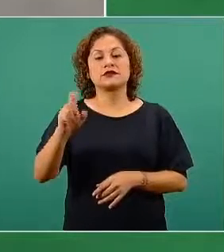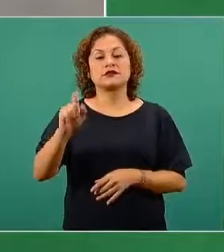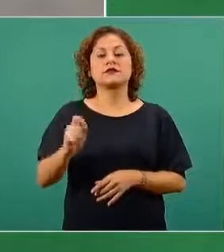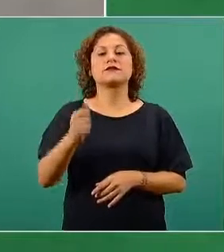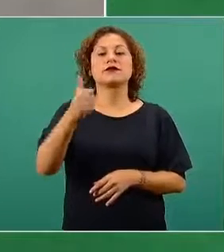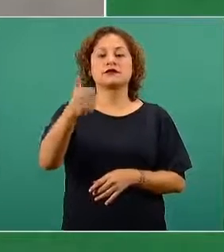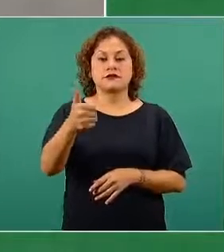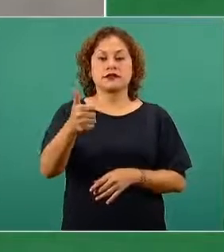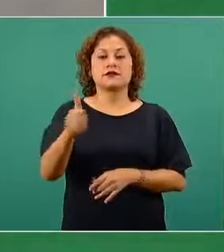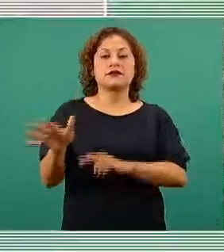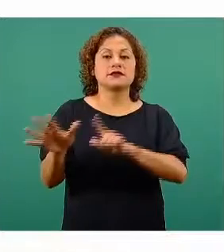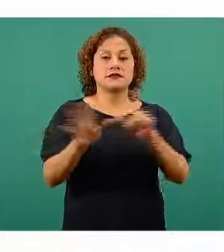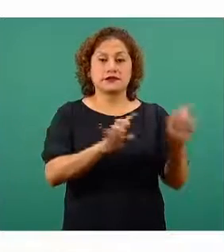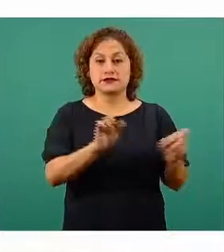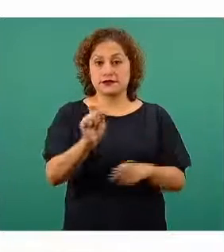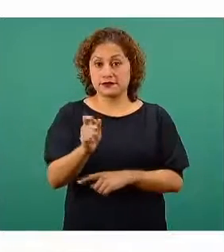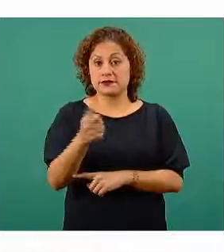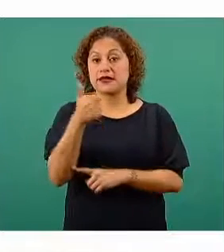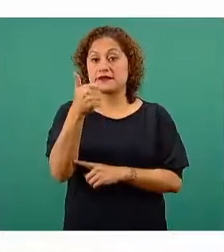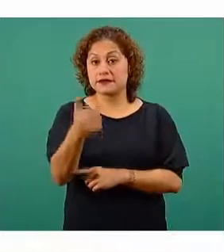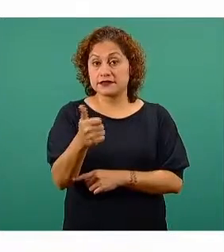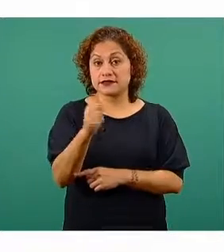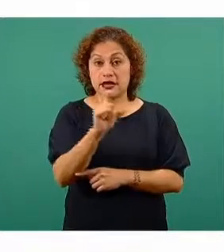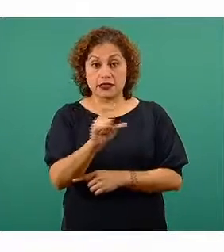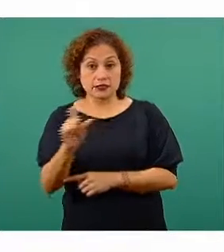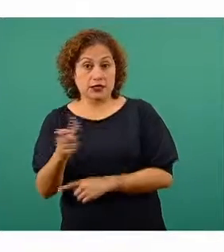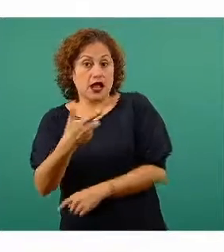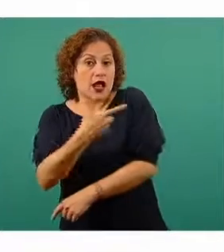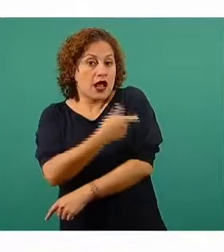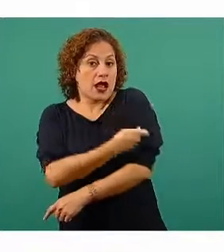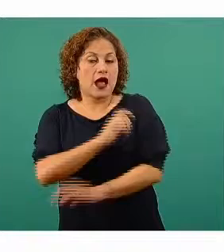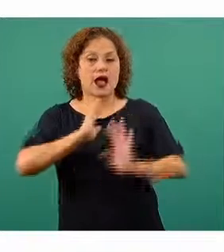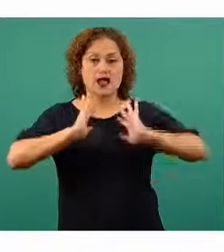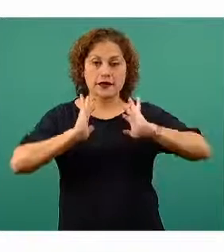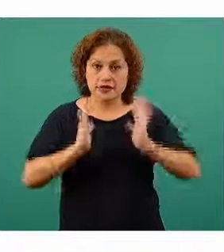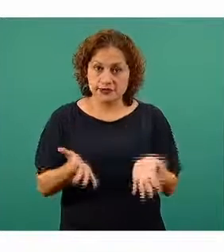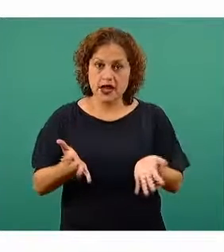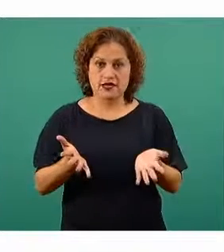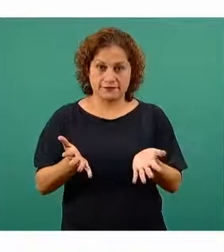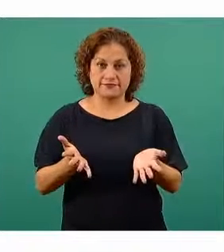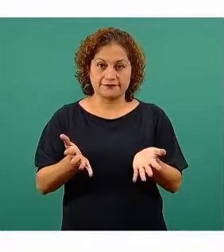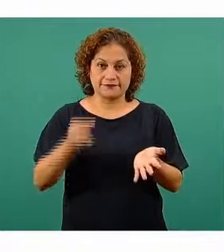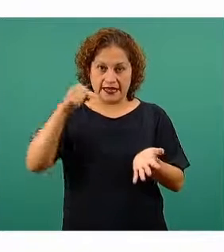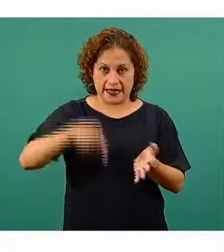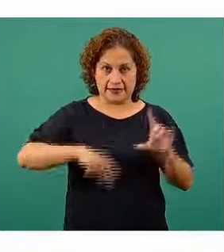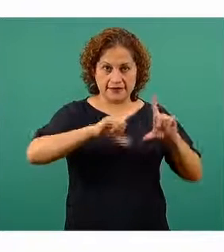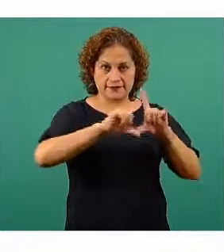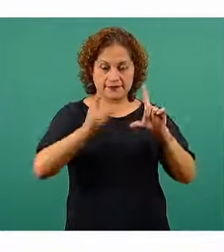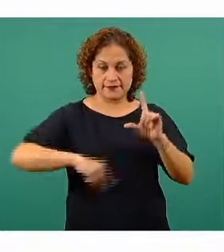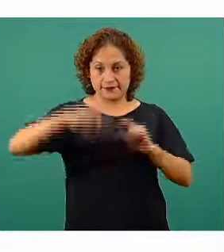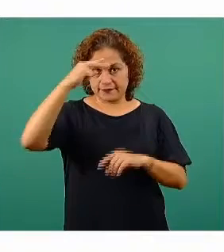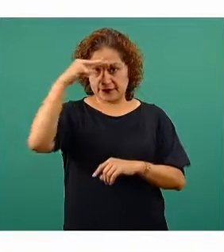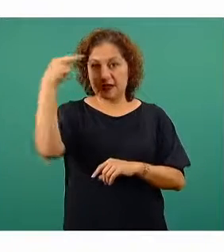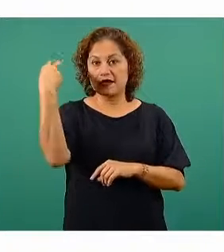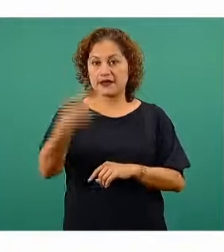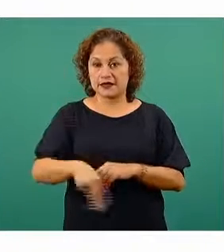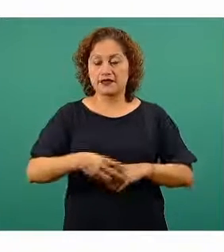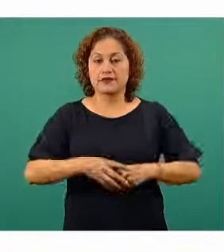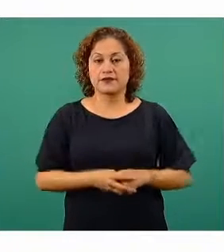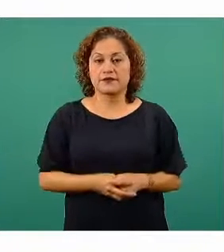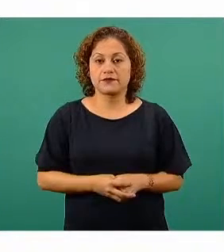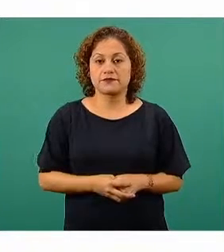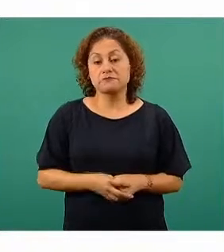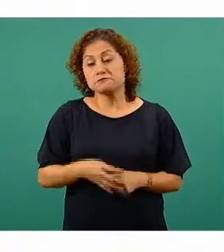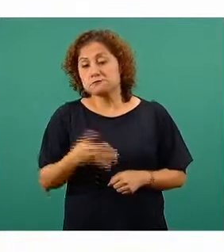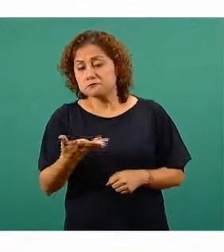.726 dosis se han aplicado hasta el momento en nuestro país, con un